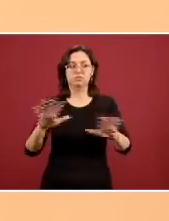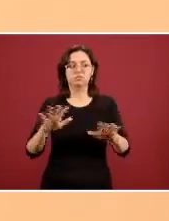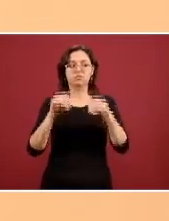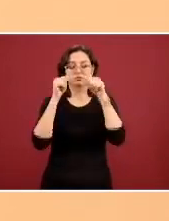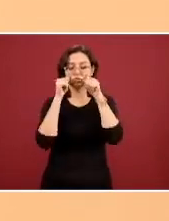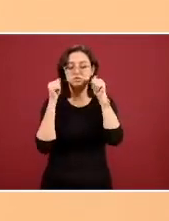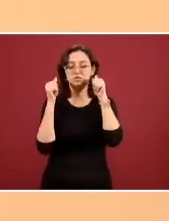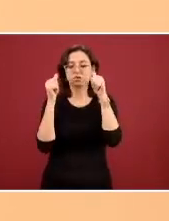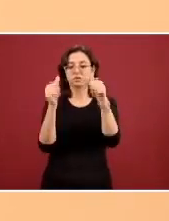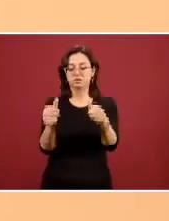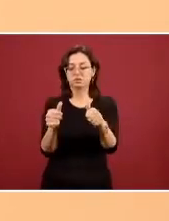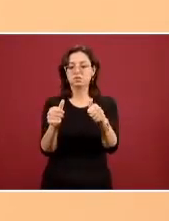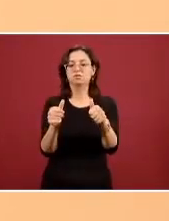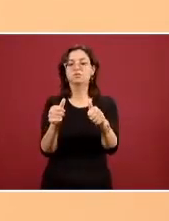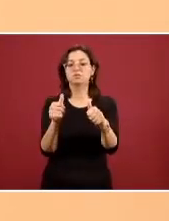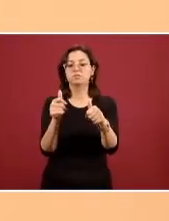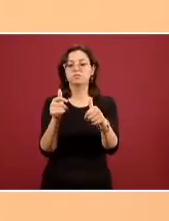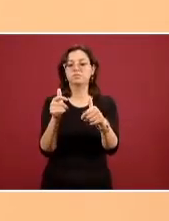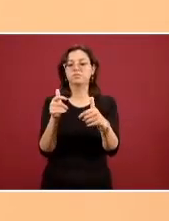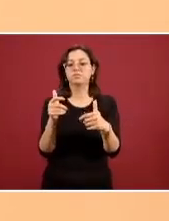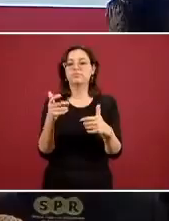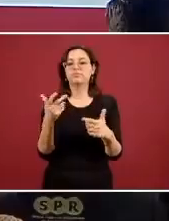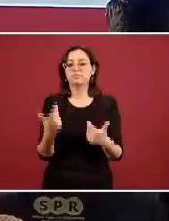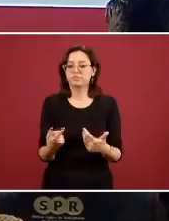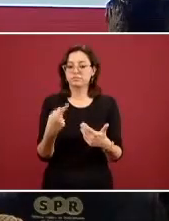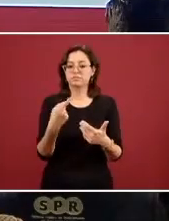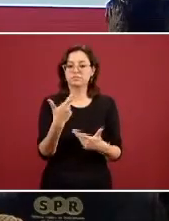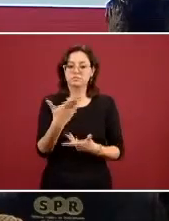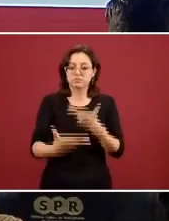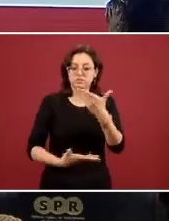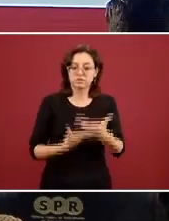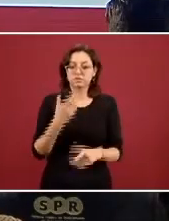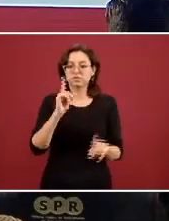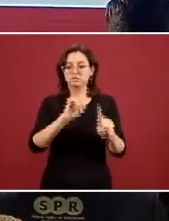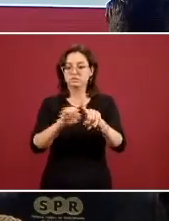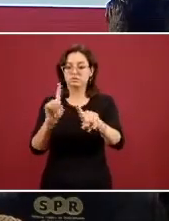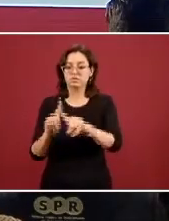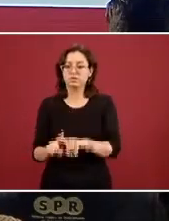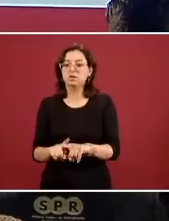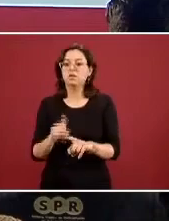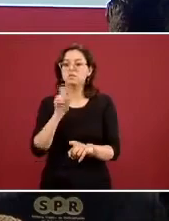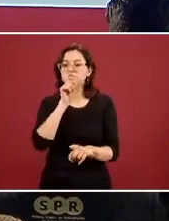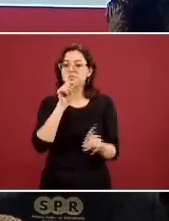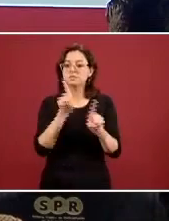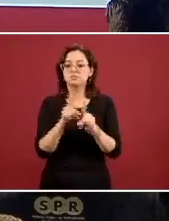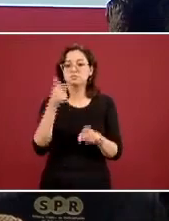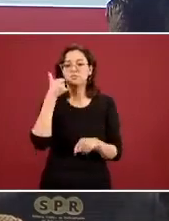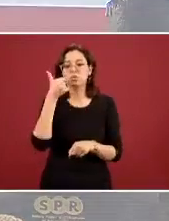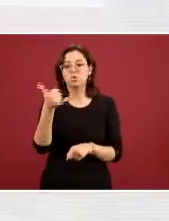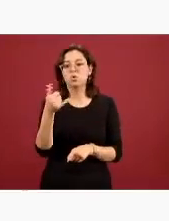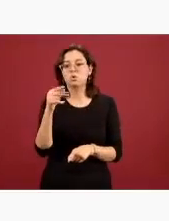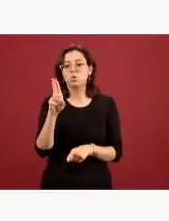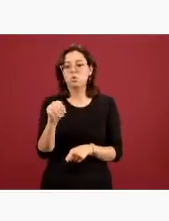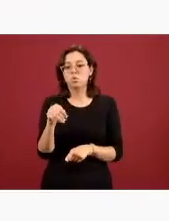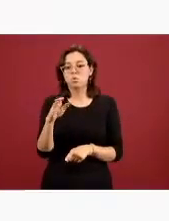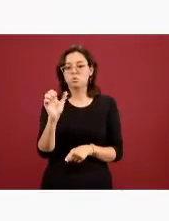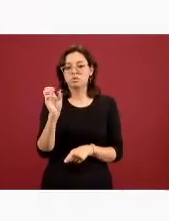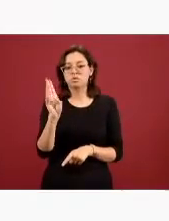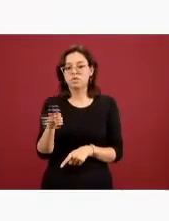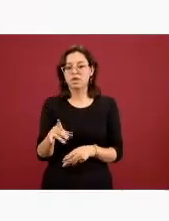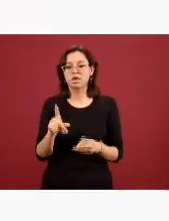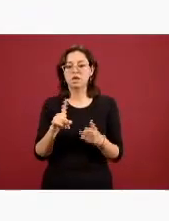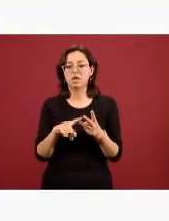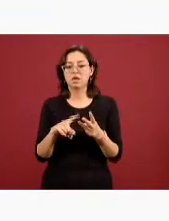en donde se están incluyendo diferentes servicios LINEUNAM LOCATEL Centros de